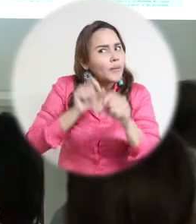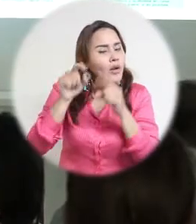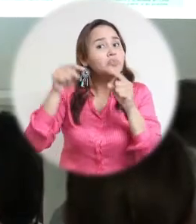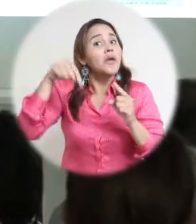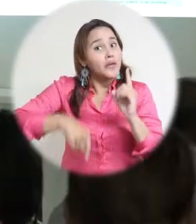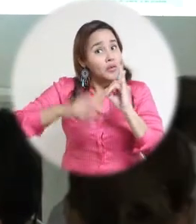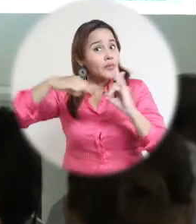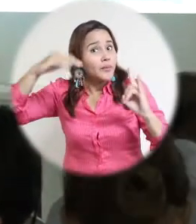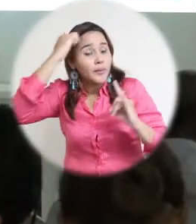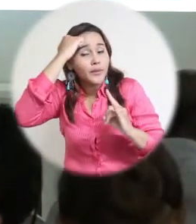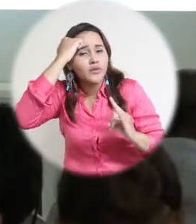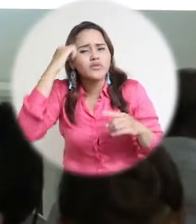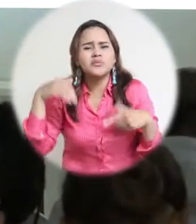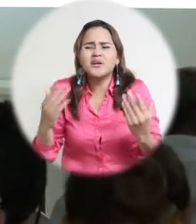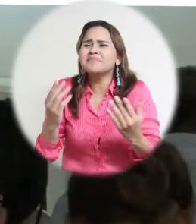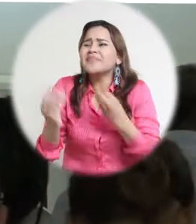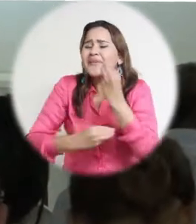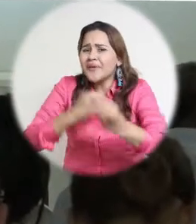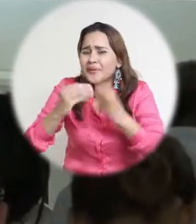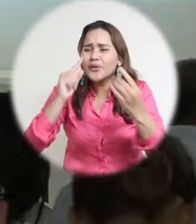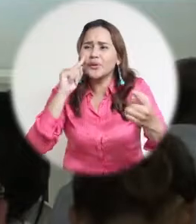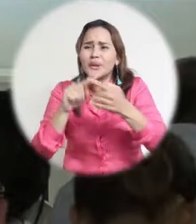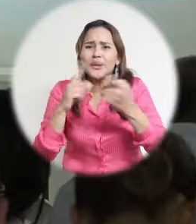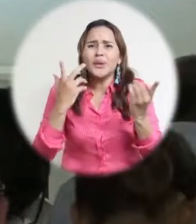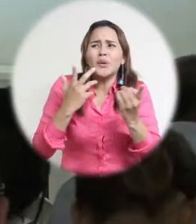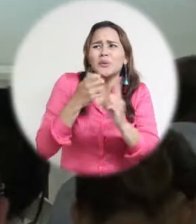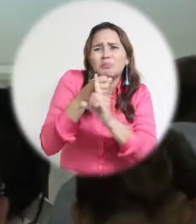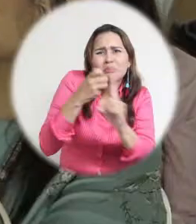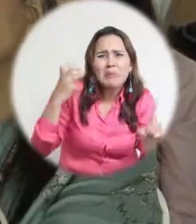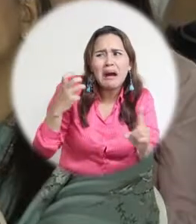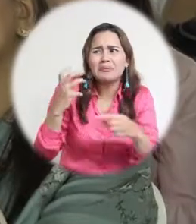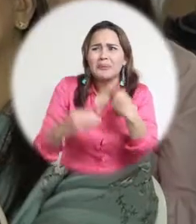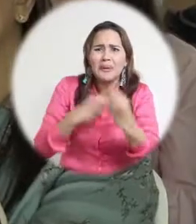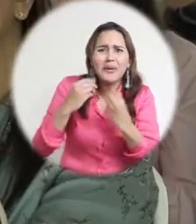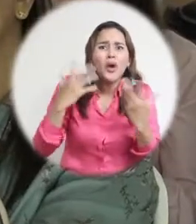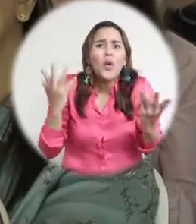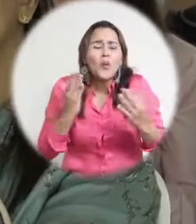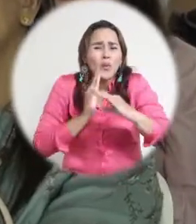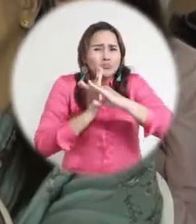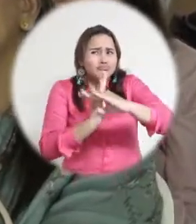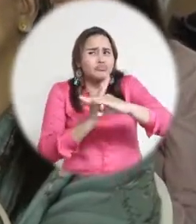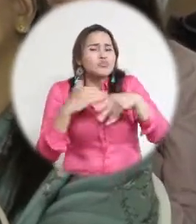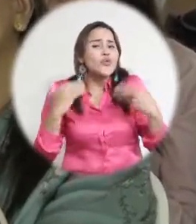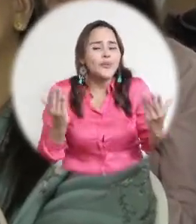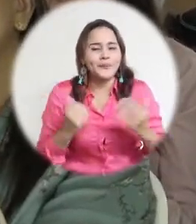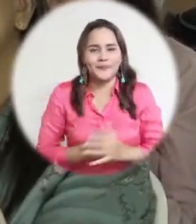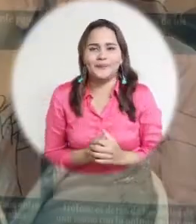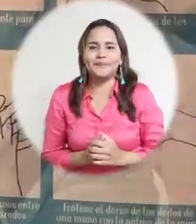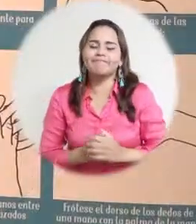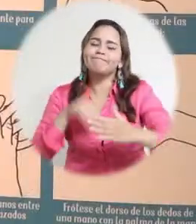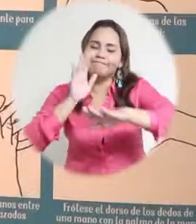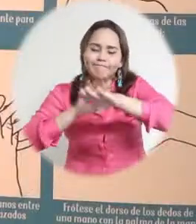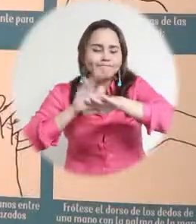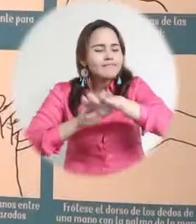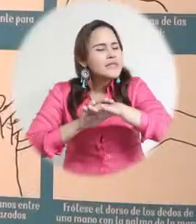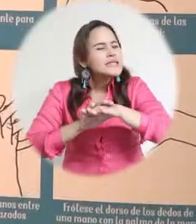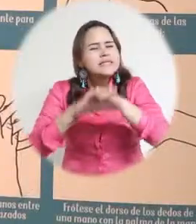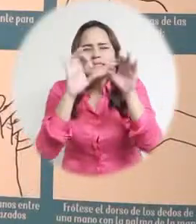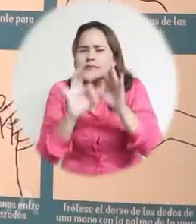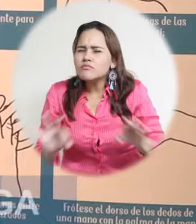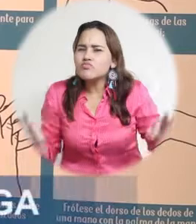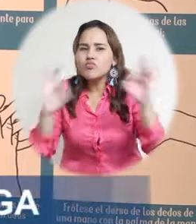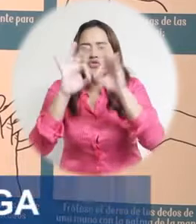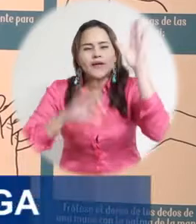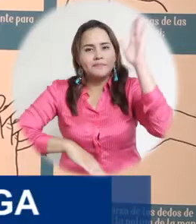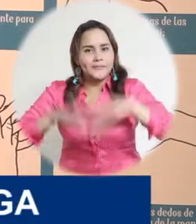sobre la llegada del virus al país, el impacto que tiene y la forma de detener su propagación. Lo primero es, uno, lo